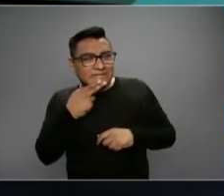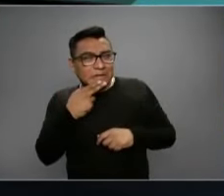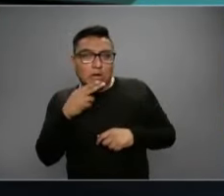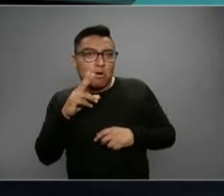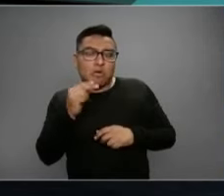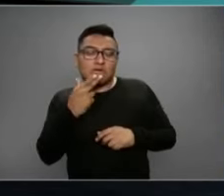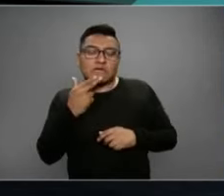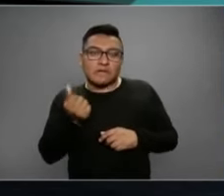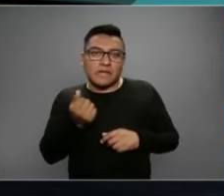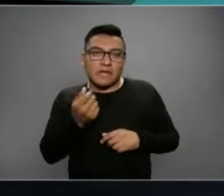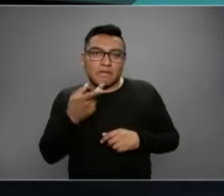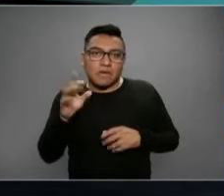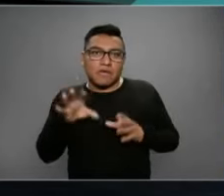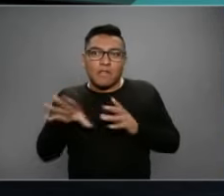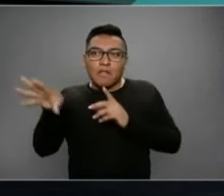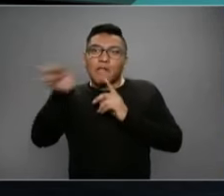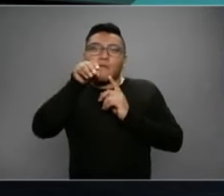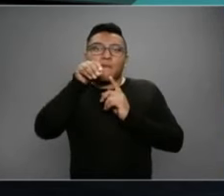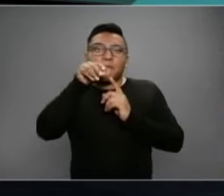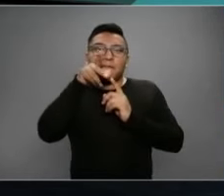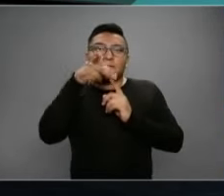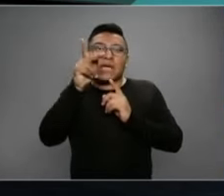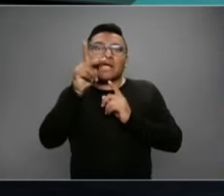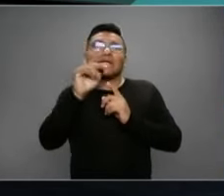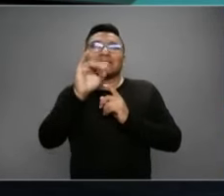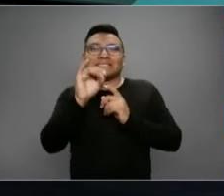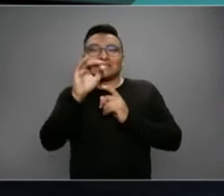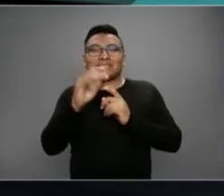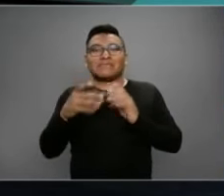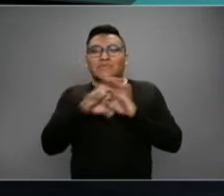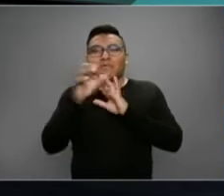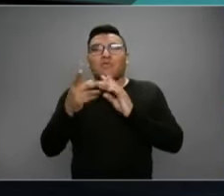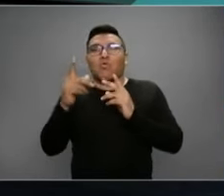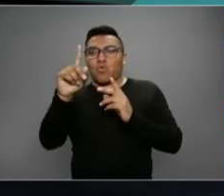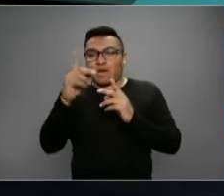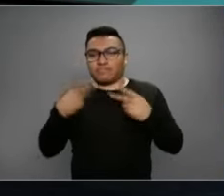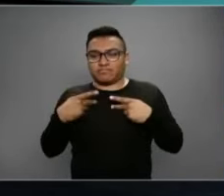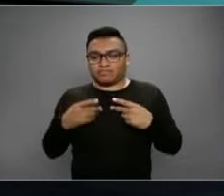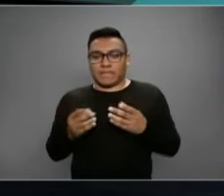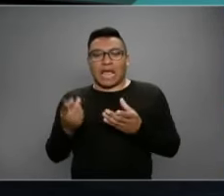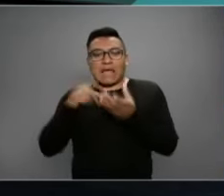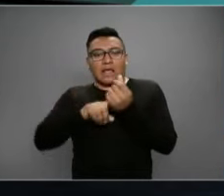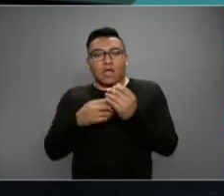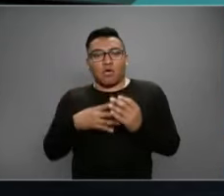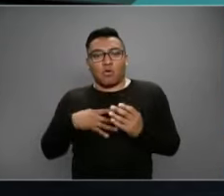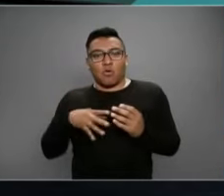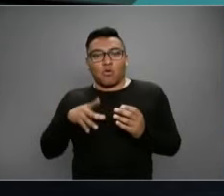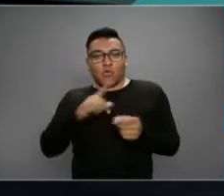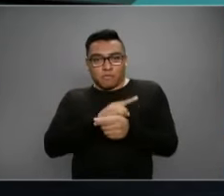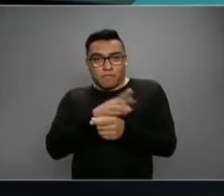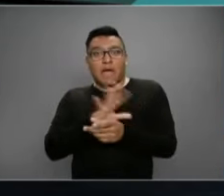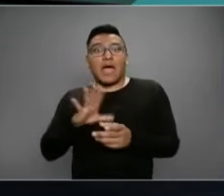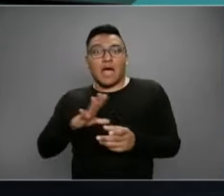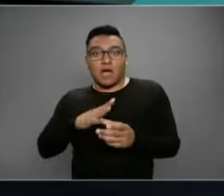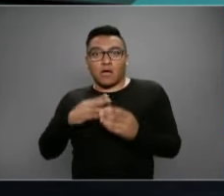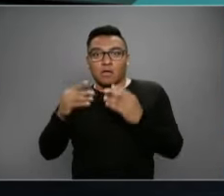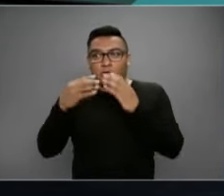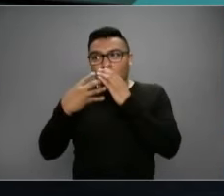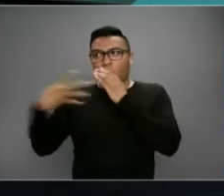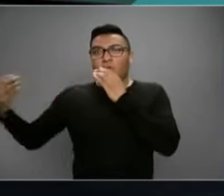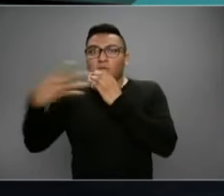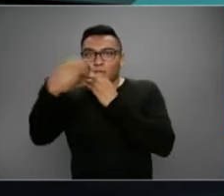pero sirve cuando uno está infectado. Es correcto. En esos casos debe usar el cubrebocas. Ahora, este mensaje